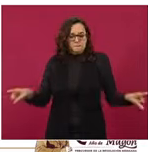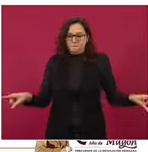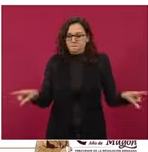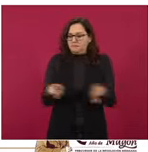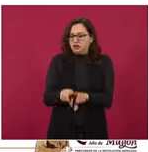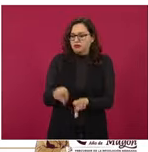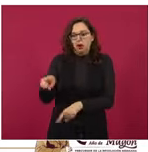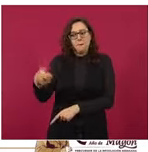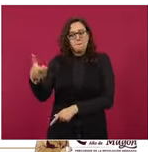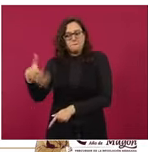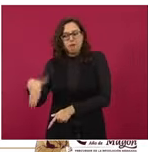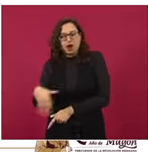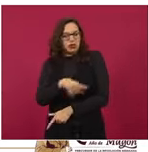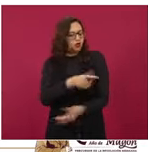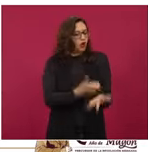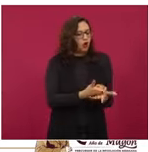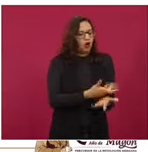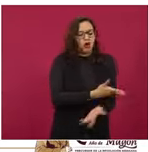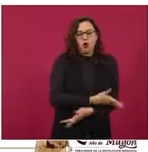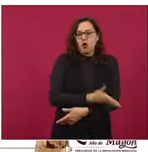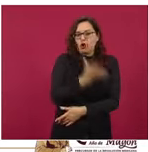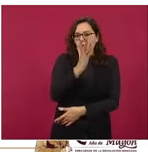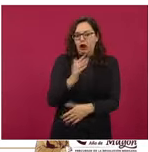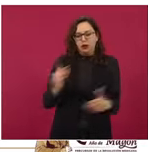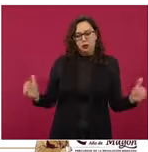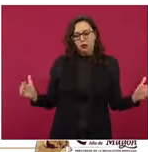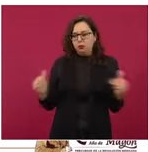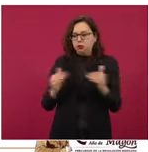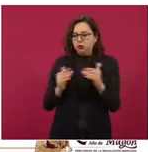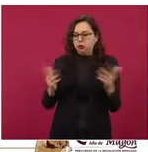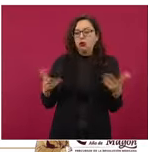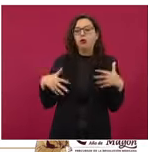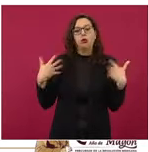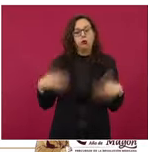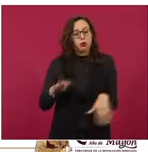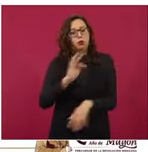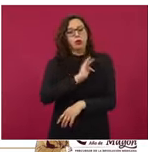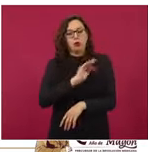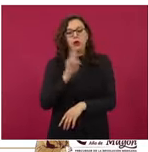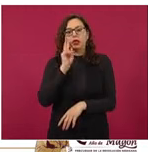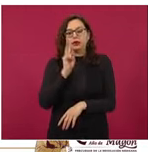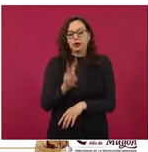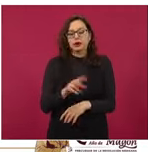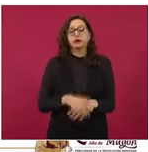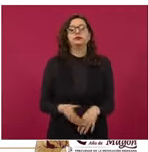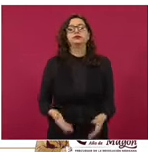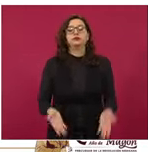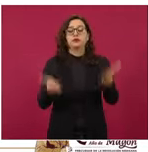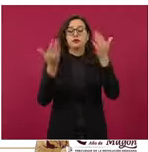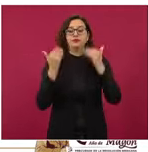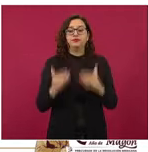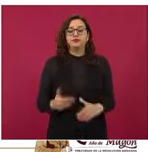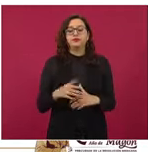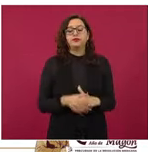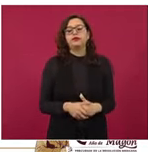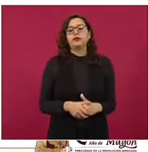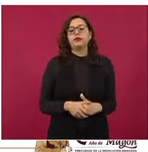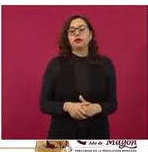mismas cantidades de estos 21 productos básicos en nuestro país. En la zona centro-norte, Soriana,